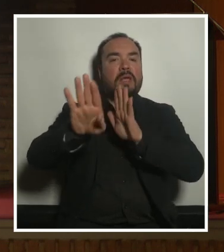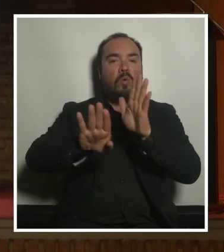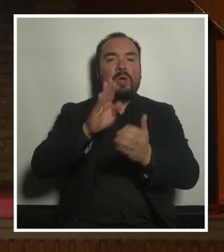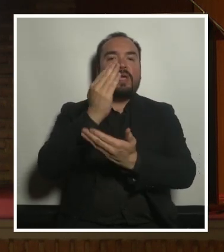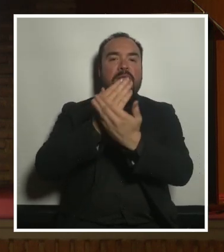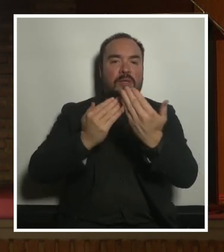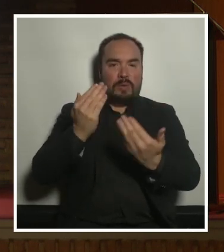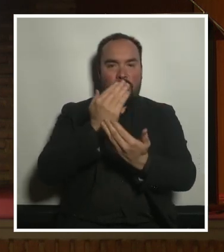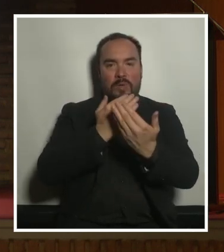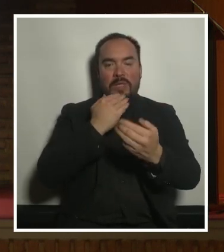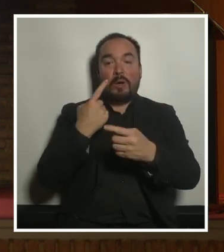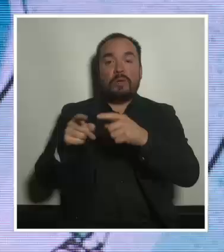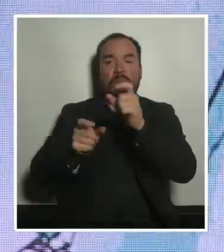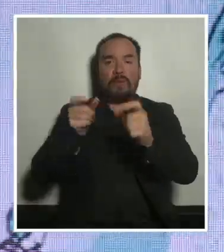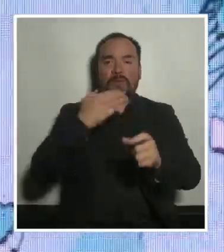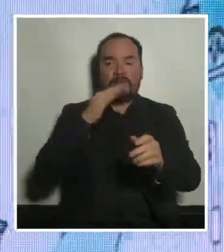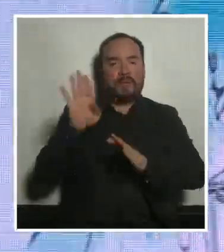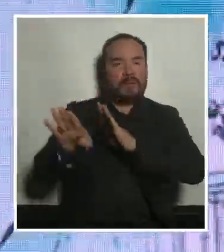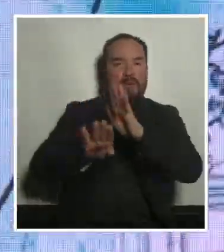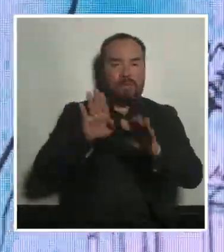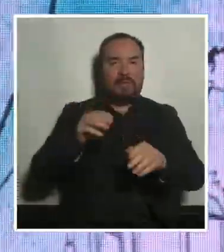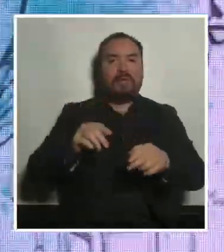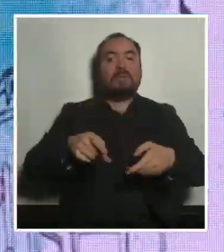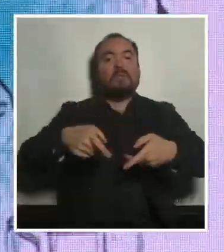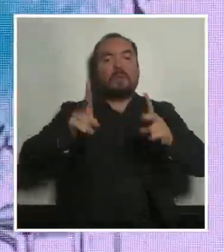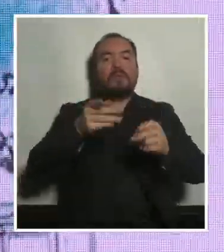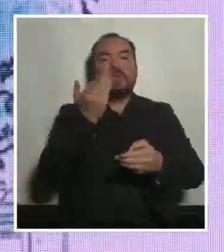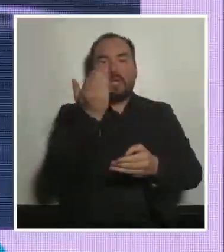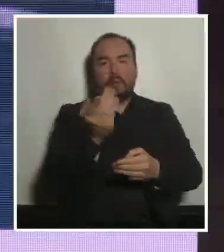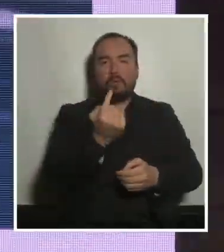cuidar a otras personas y que te permite cuidarte